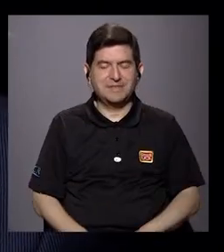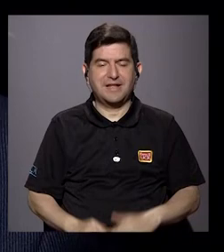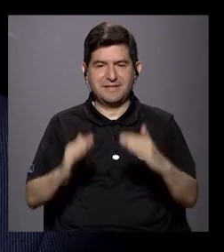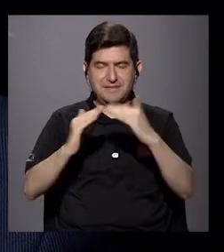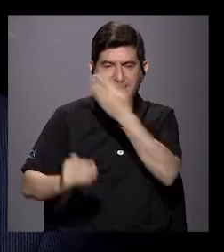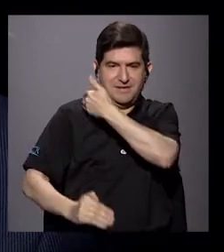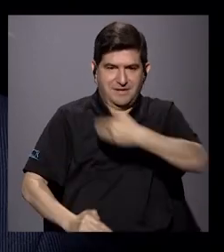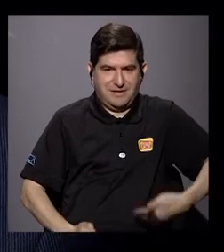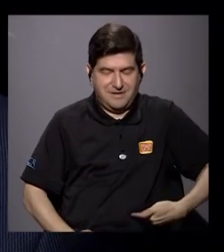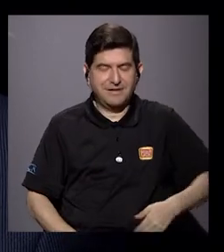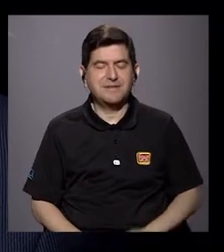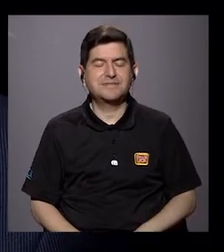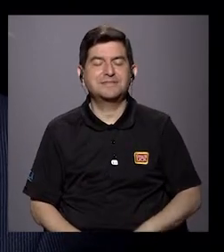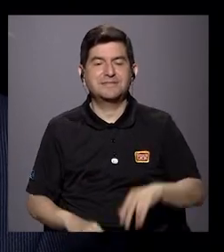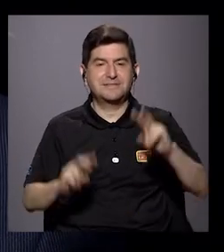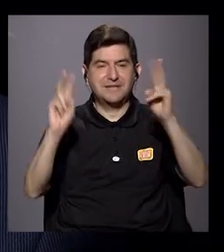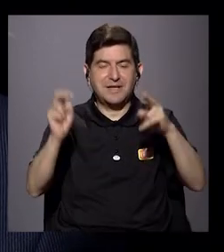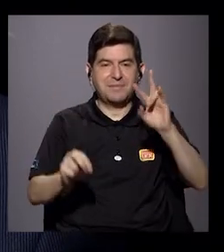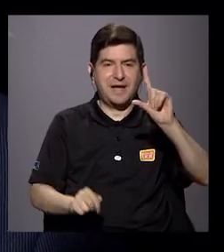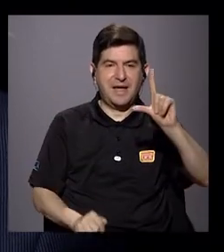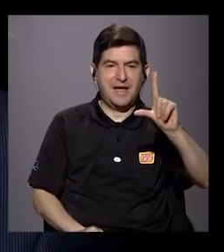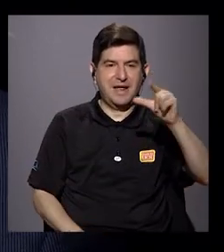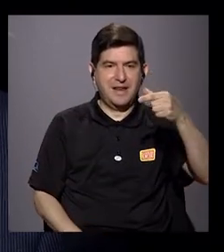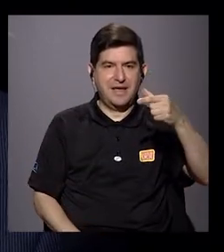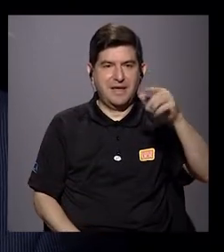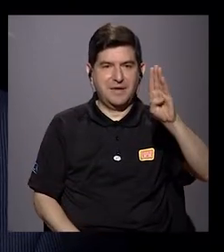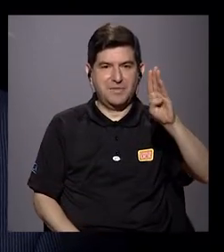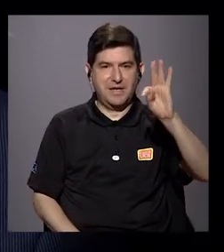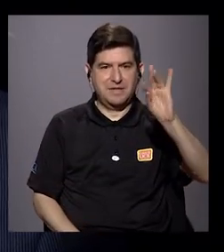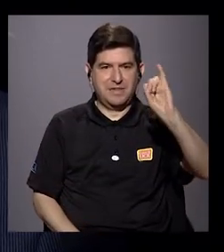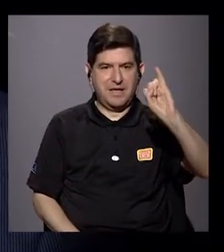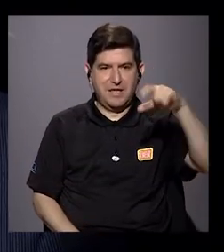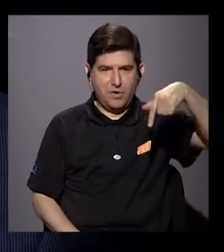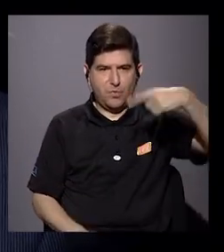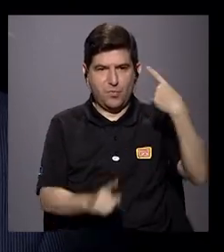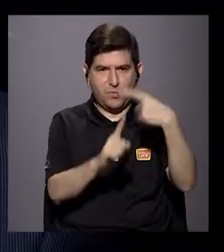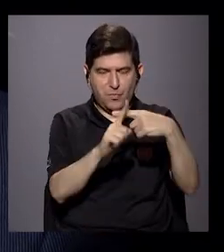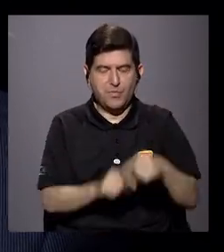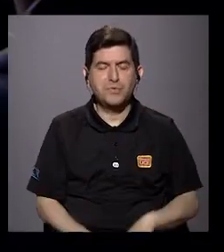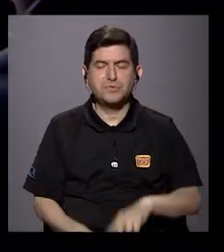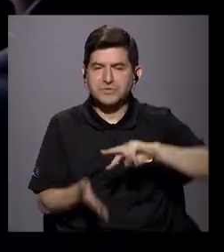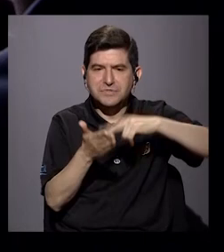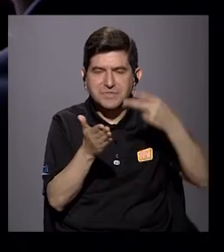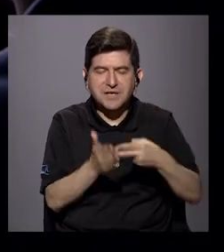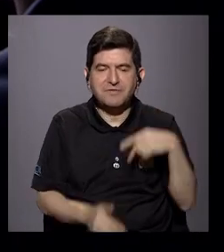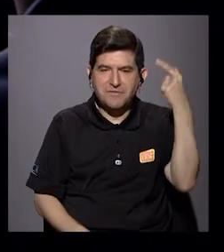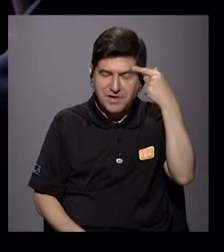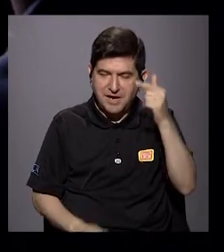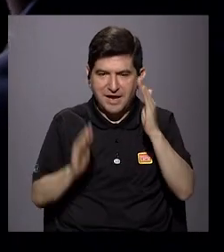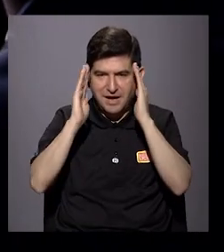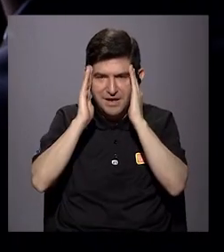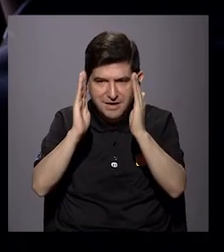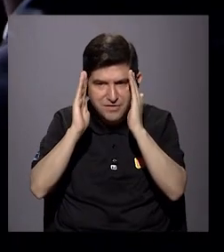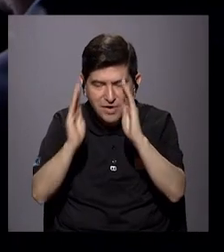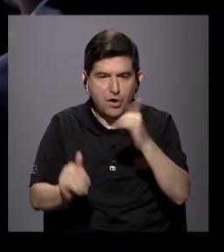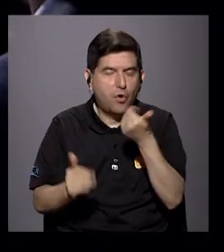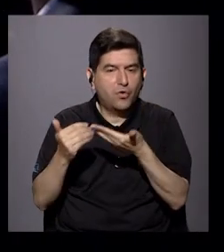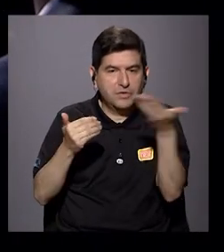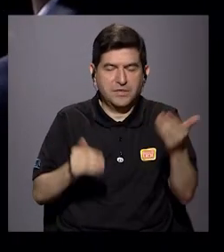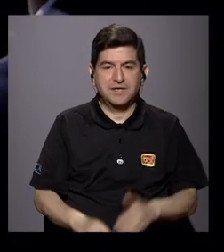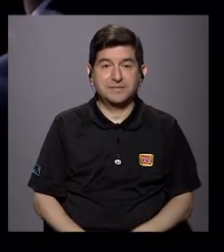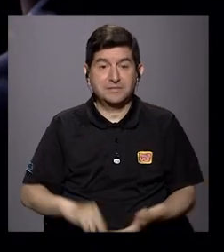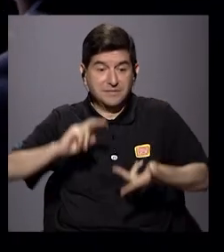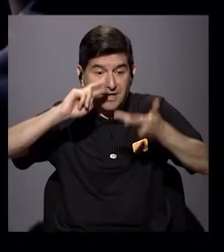LGTBI, entonces el Estado desatiende o debería desatender otras problemáticas. Más bien es